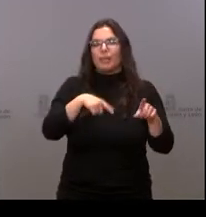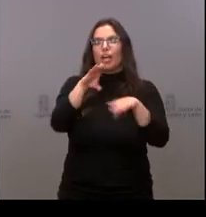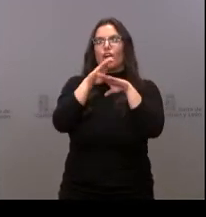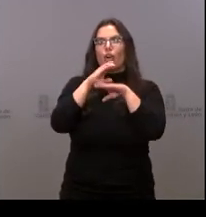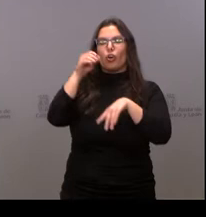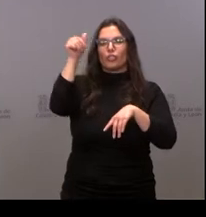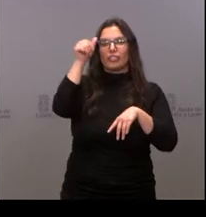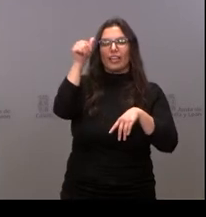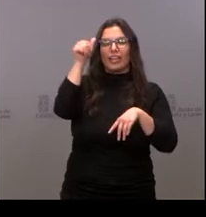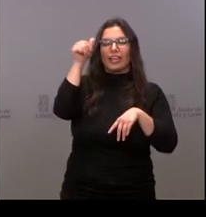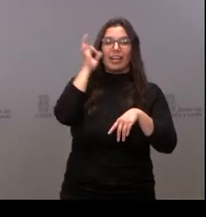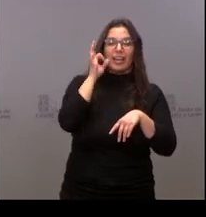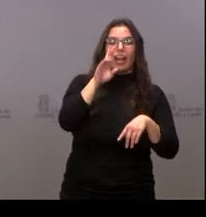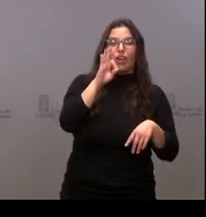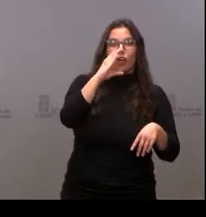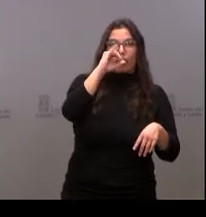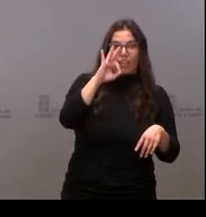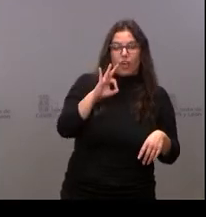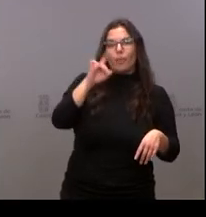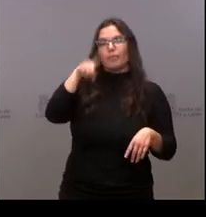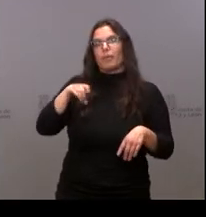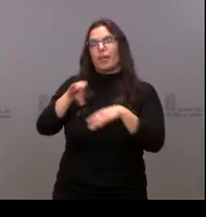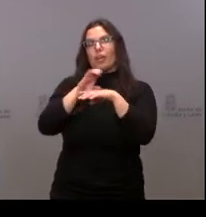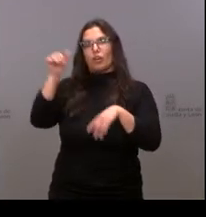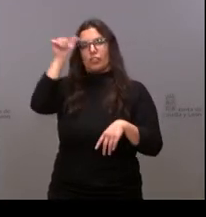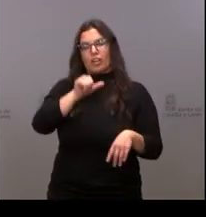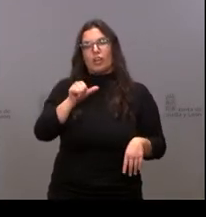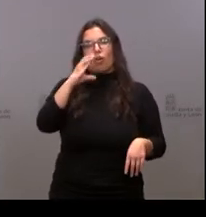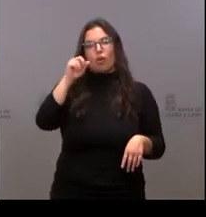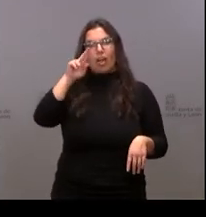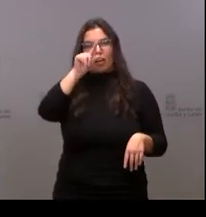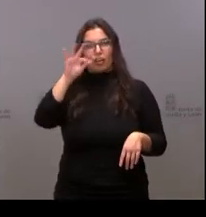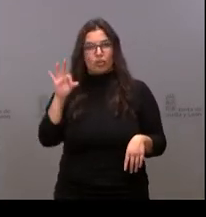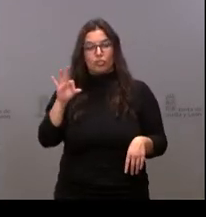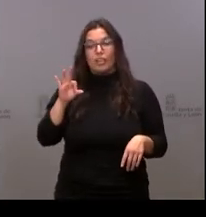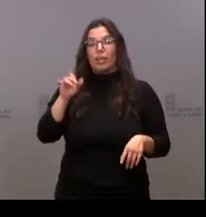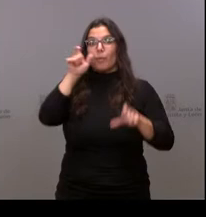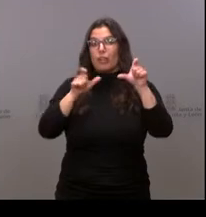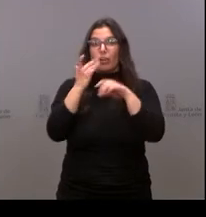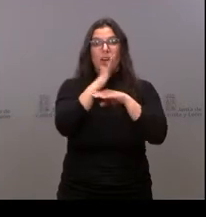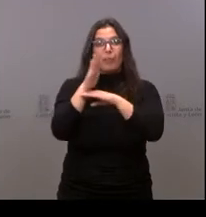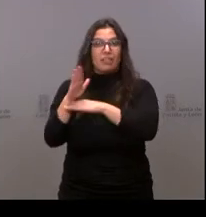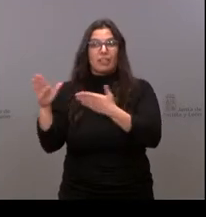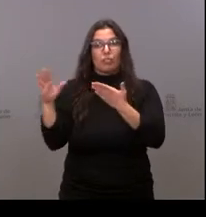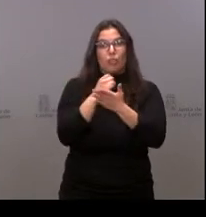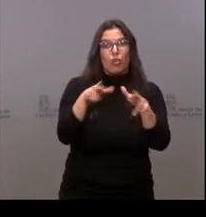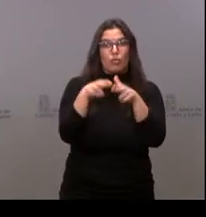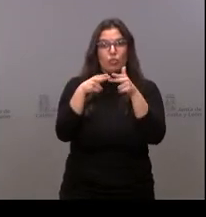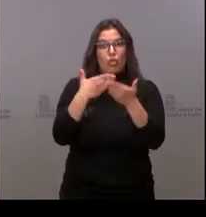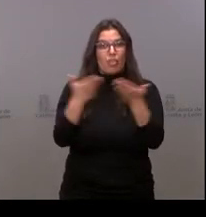Rocío, también desde Soria, y Carlos Fernández Carrido. A todos los representantes de la sociedad soriana,